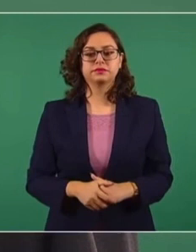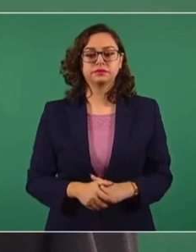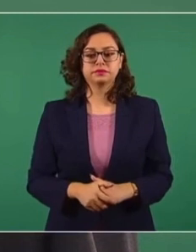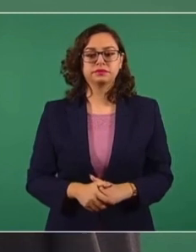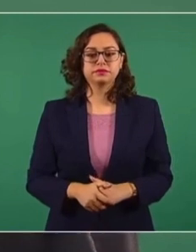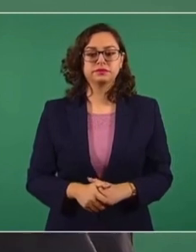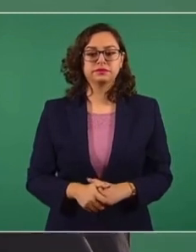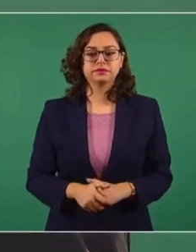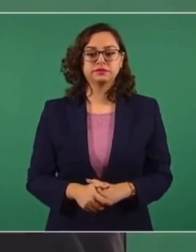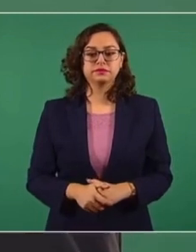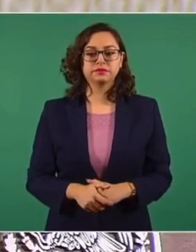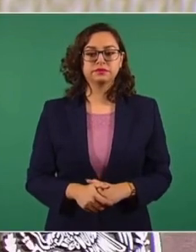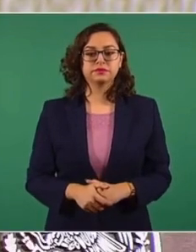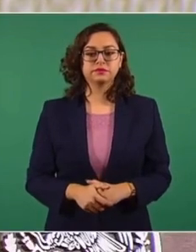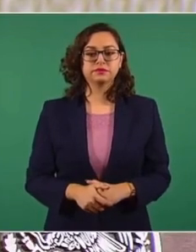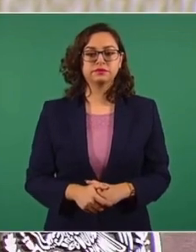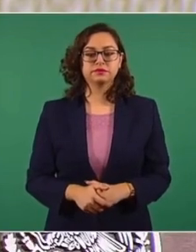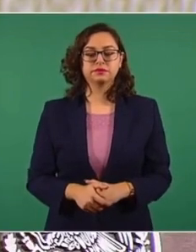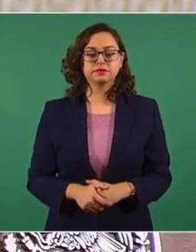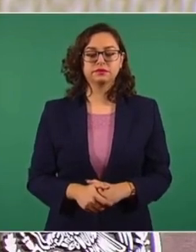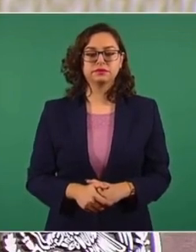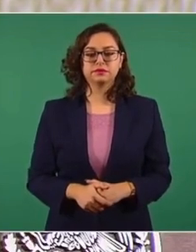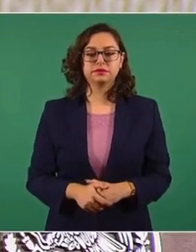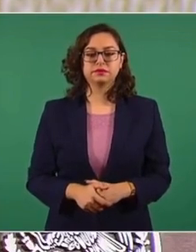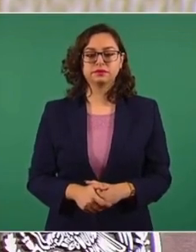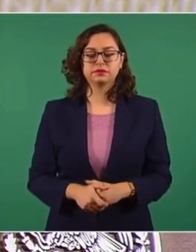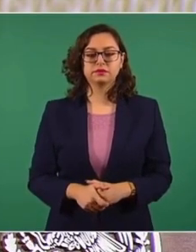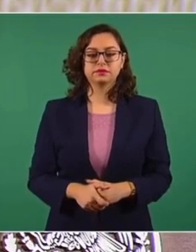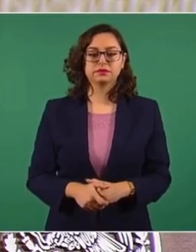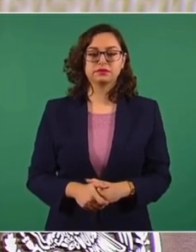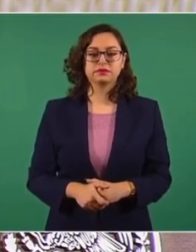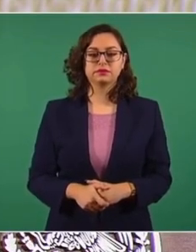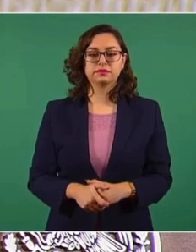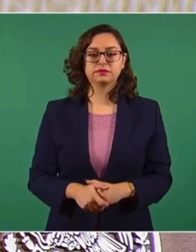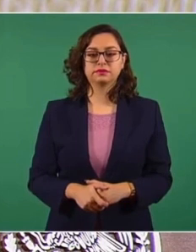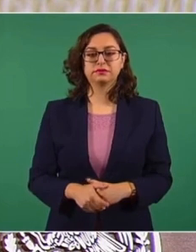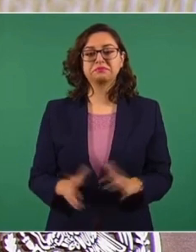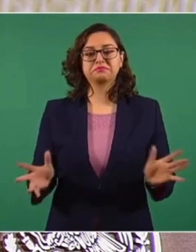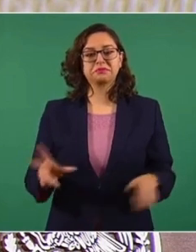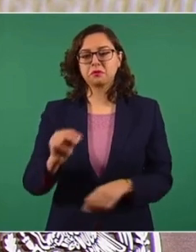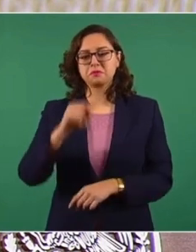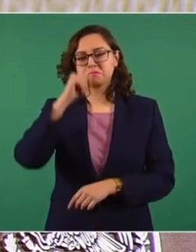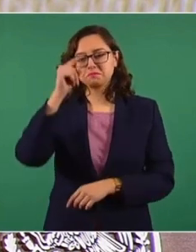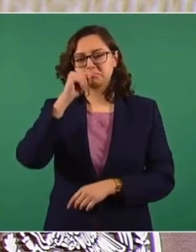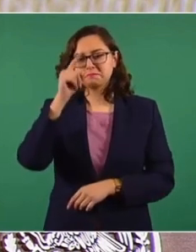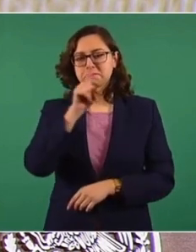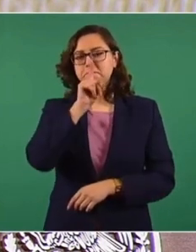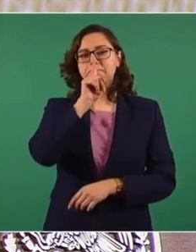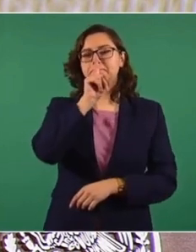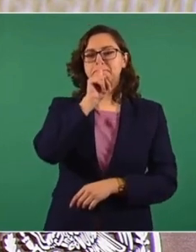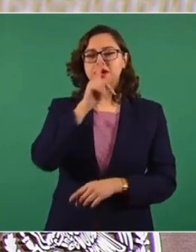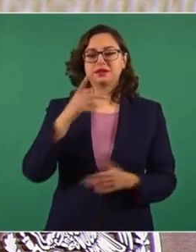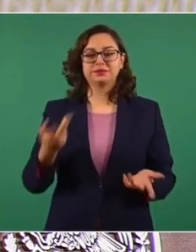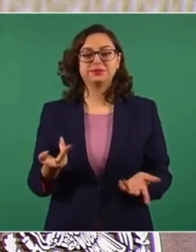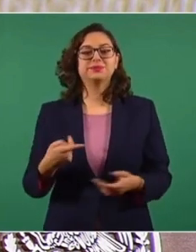Pero los que hacemos